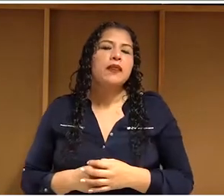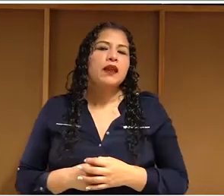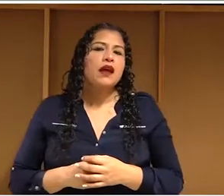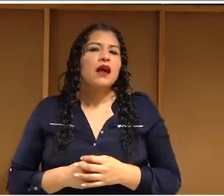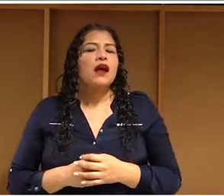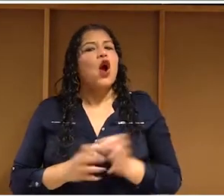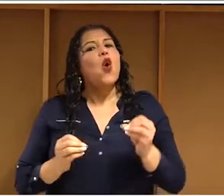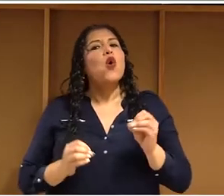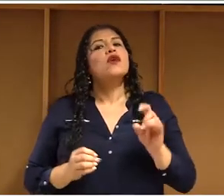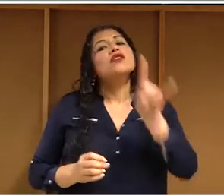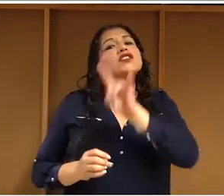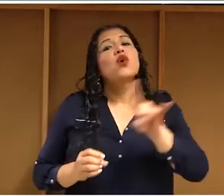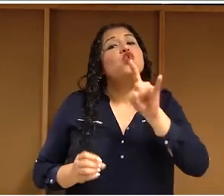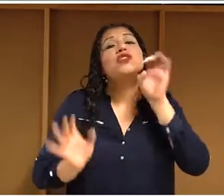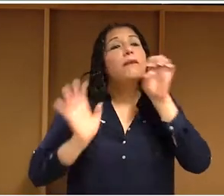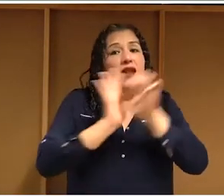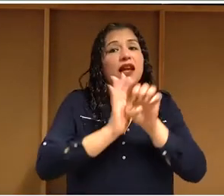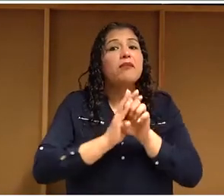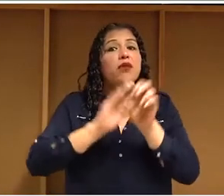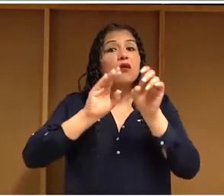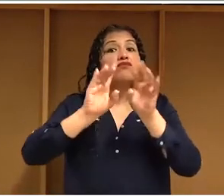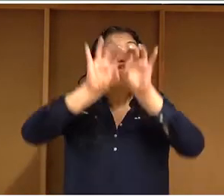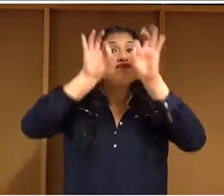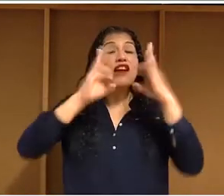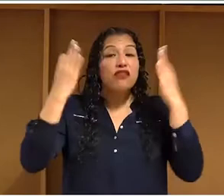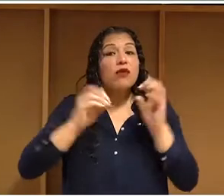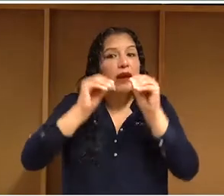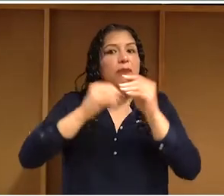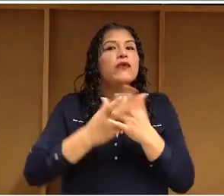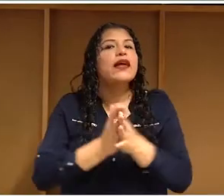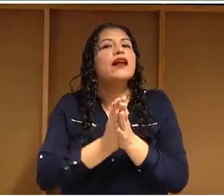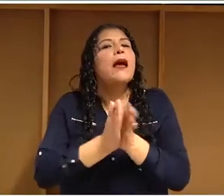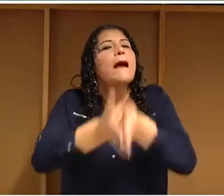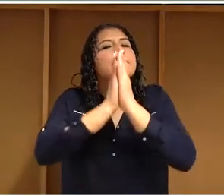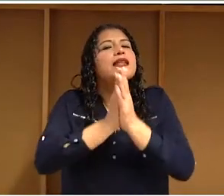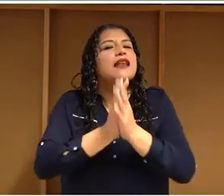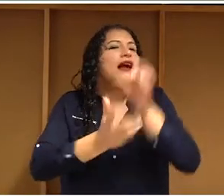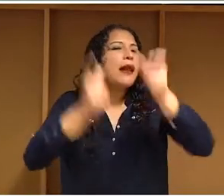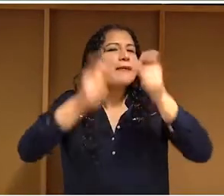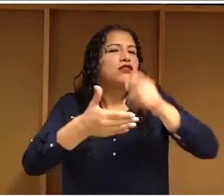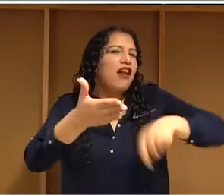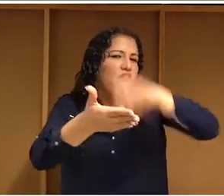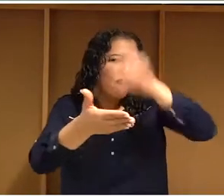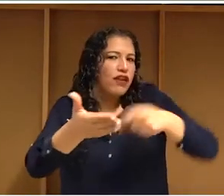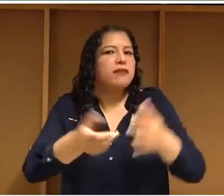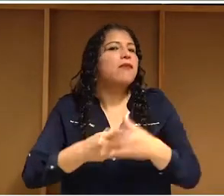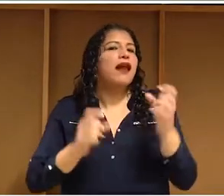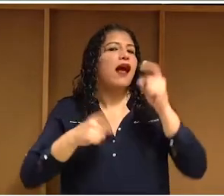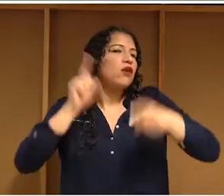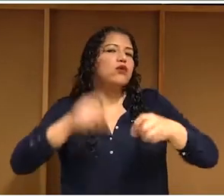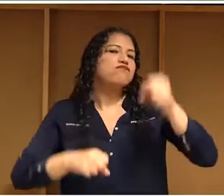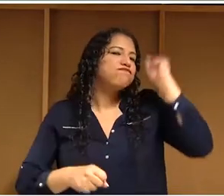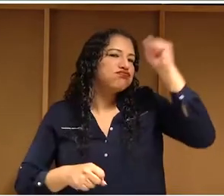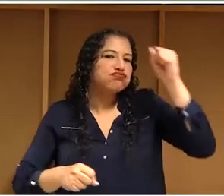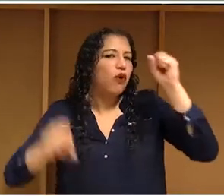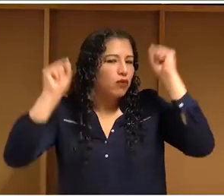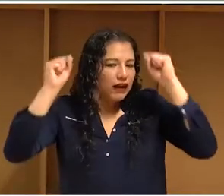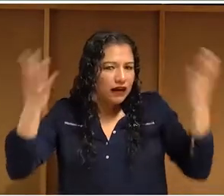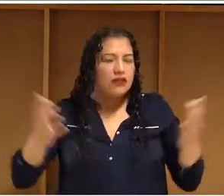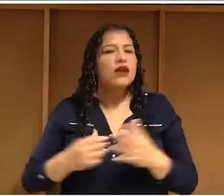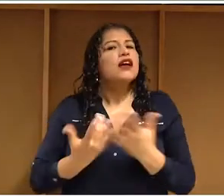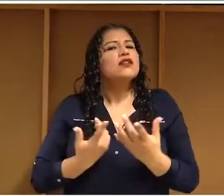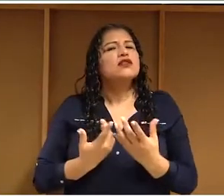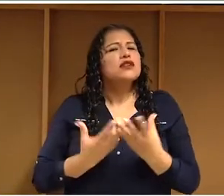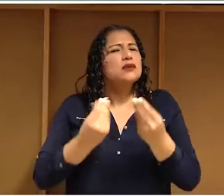hacia el ministerio o a una autoridad para cambiar algo. Pero a veces también hay usos privados, y seguro que todos